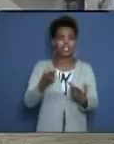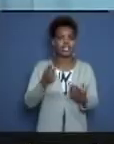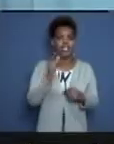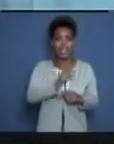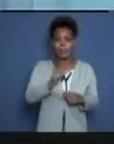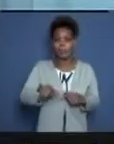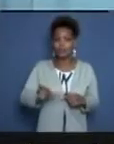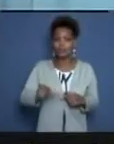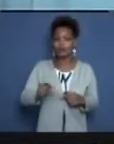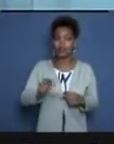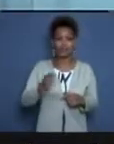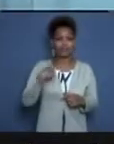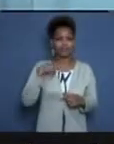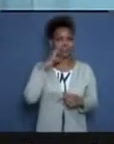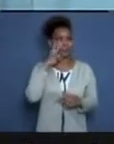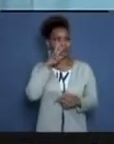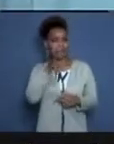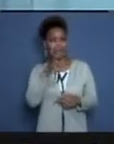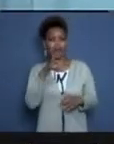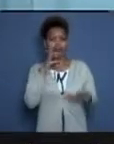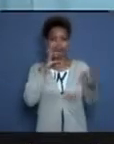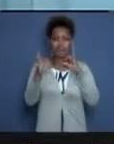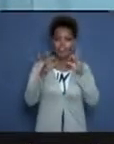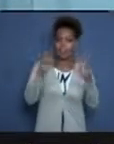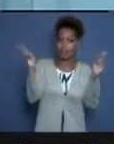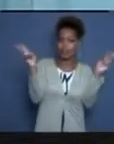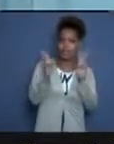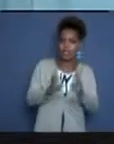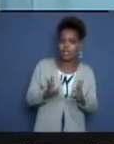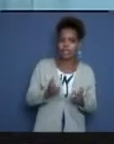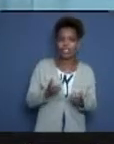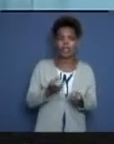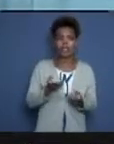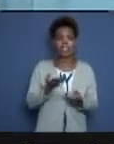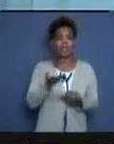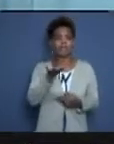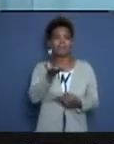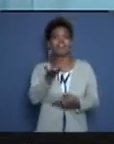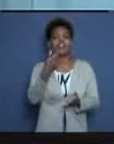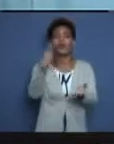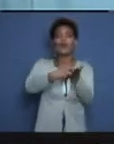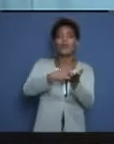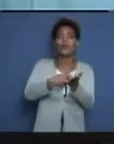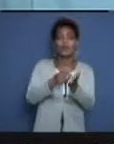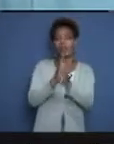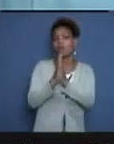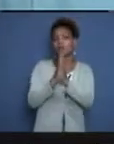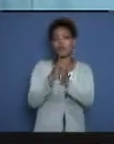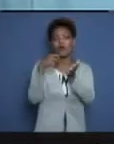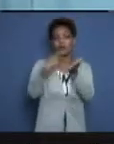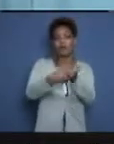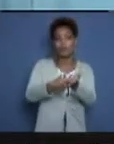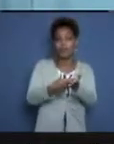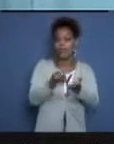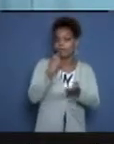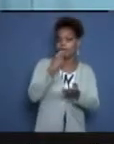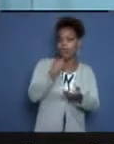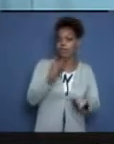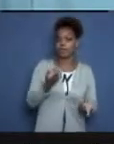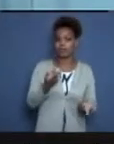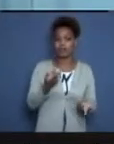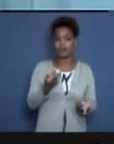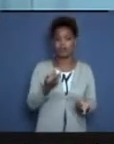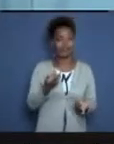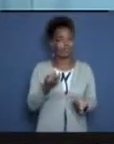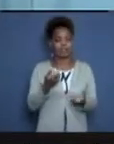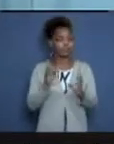lo hemos visto en las redes sociales, doctor. Lo hemos visto en las redes sociales, las personas, incluso comprando acitromicina, porque piensan que se usa en el tratamiento de la